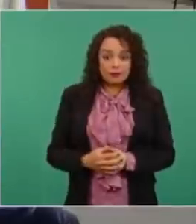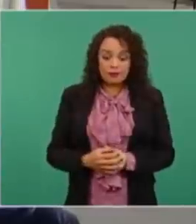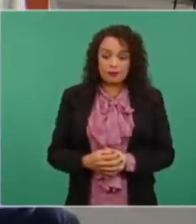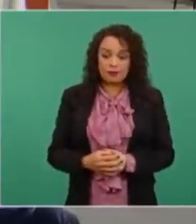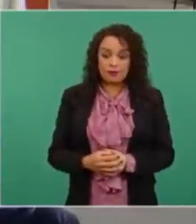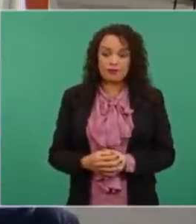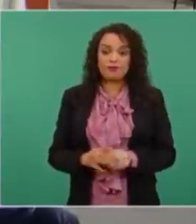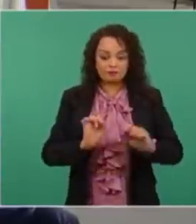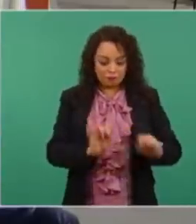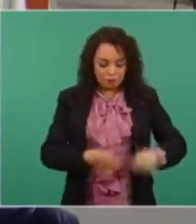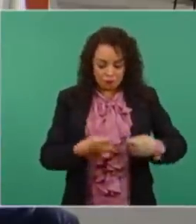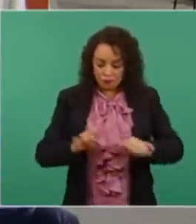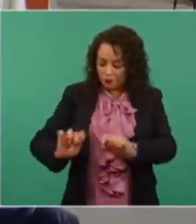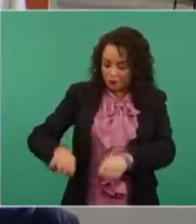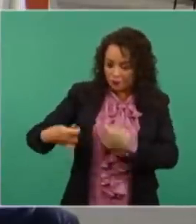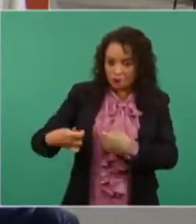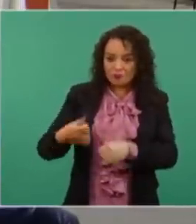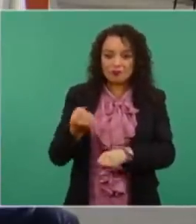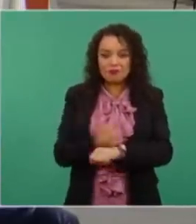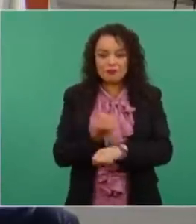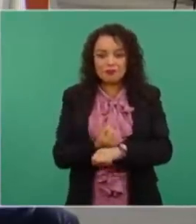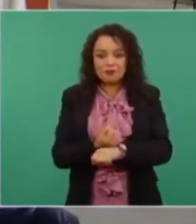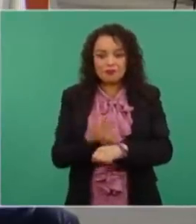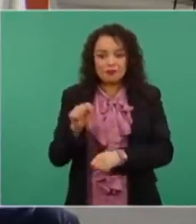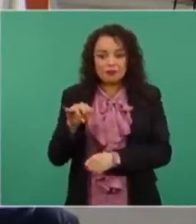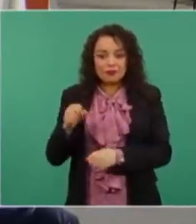se ponen sus tenis, pero los tenis